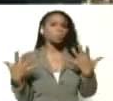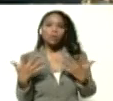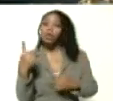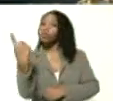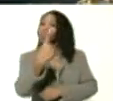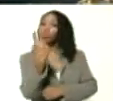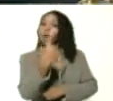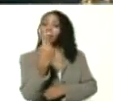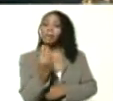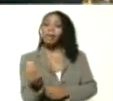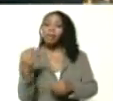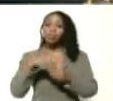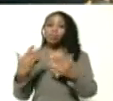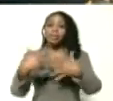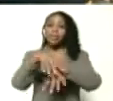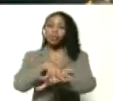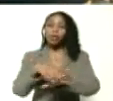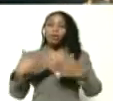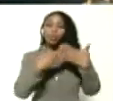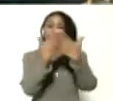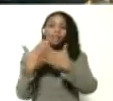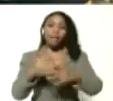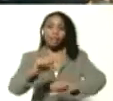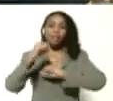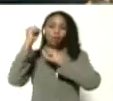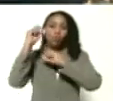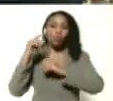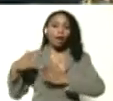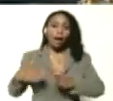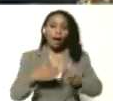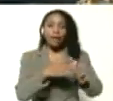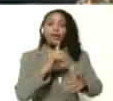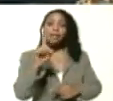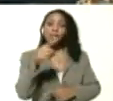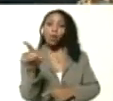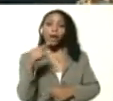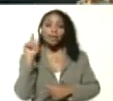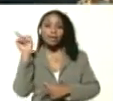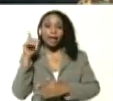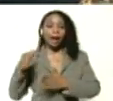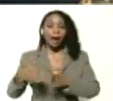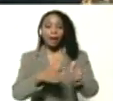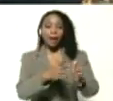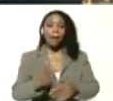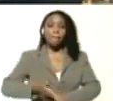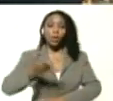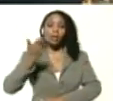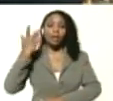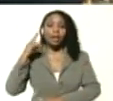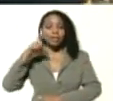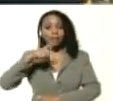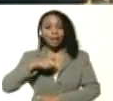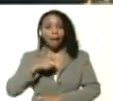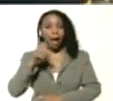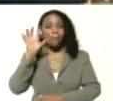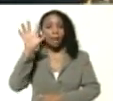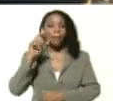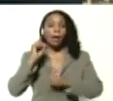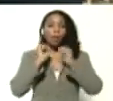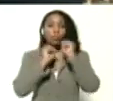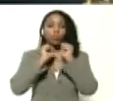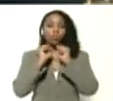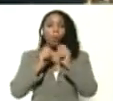solamente estamos incluyendo al estudiante o al triunfador en una carrera sino que es una carrera priorizada necesaria para el país para los motores